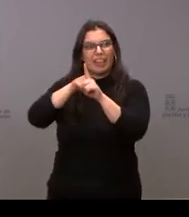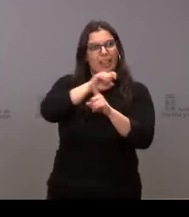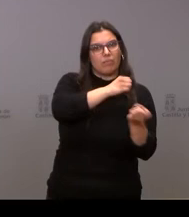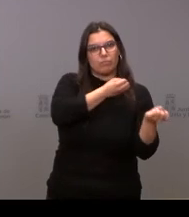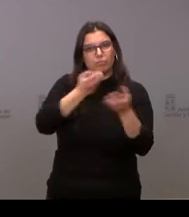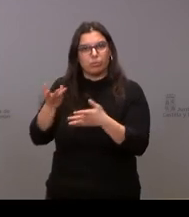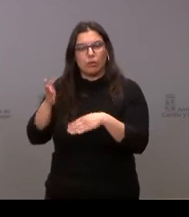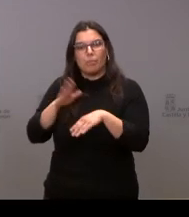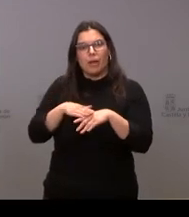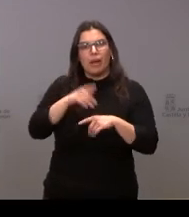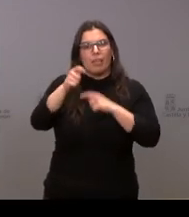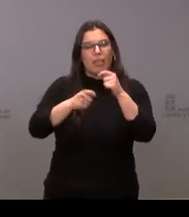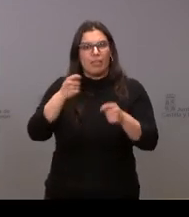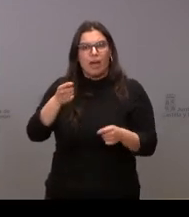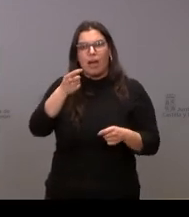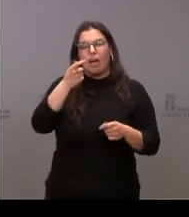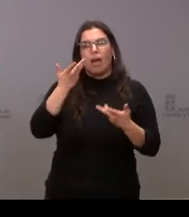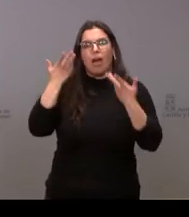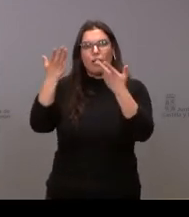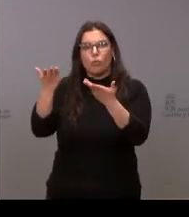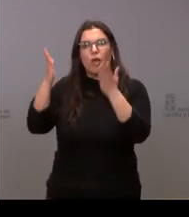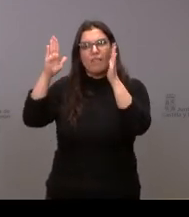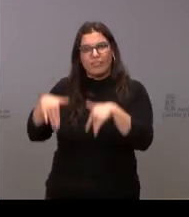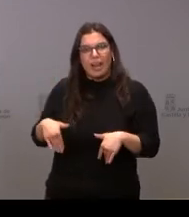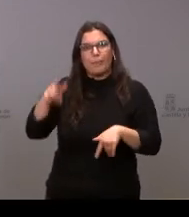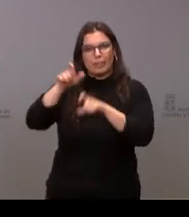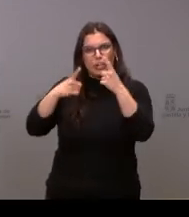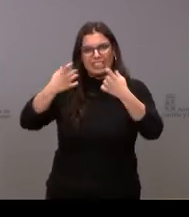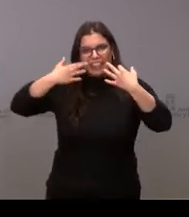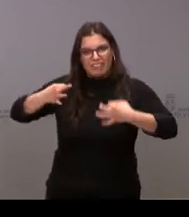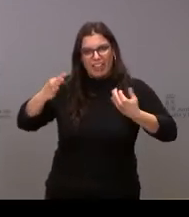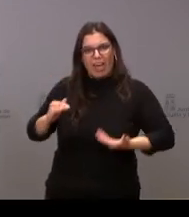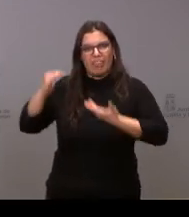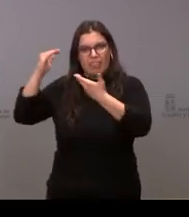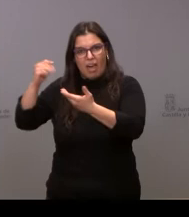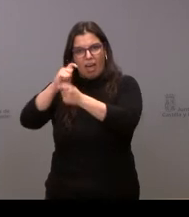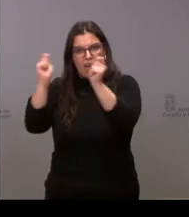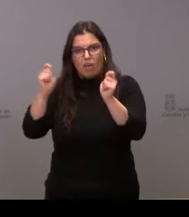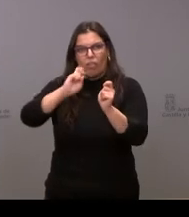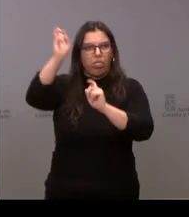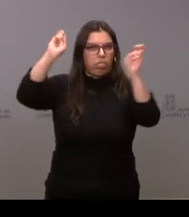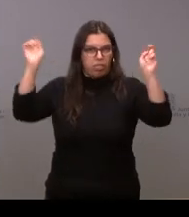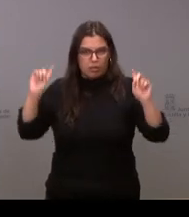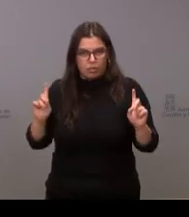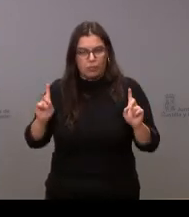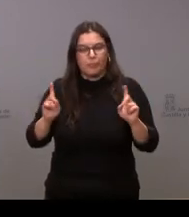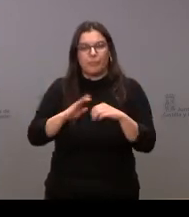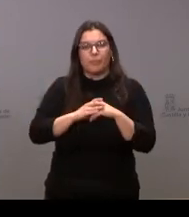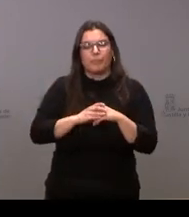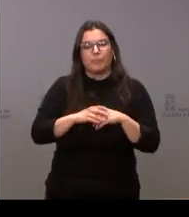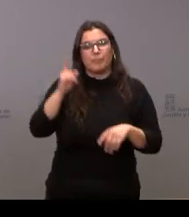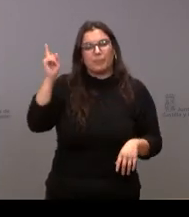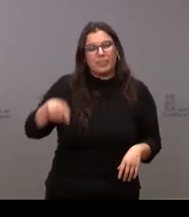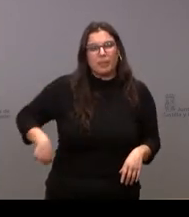facilitar que esa ayuda finalmente llegue a las personas que lo necesitan y también quizá para evitar fraudes y no sé si